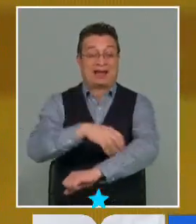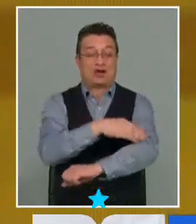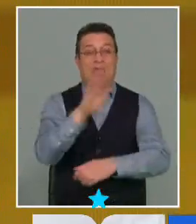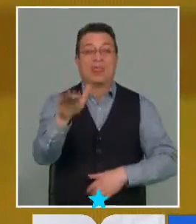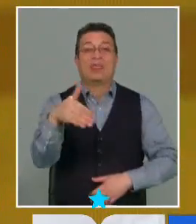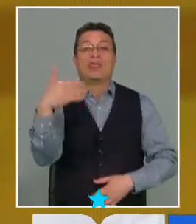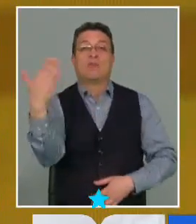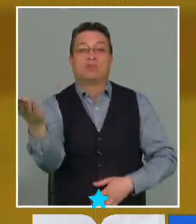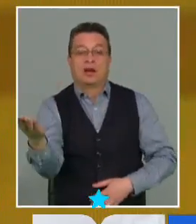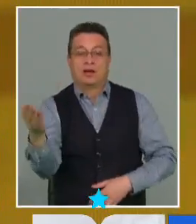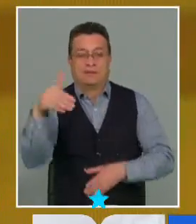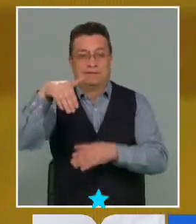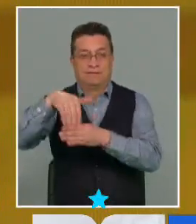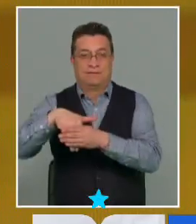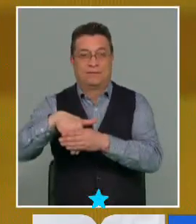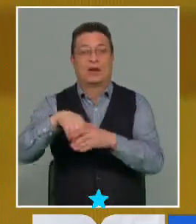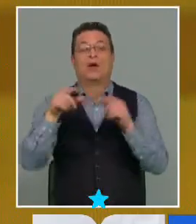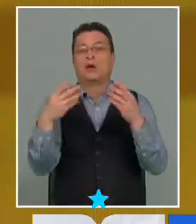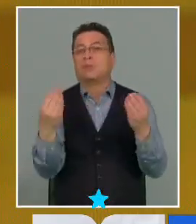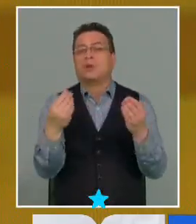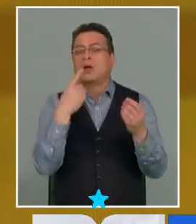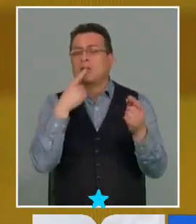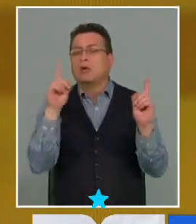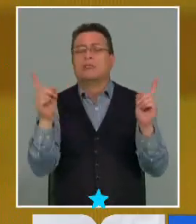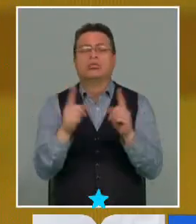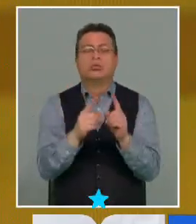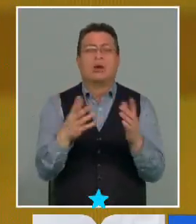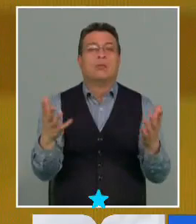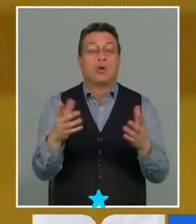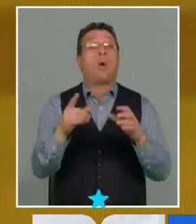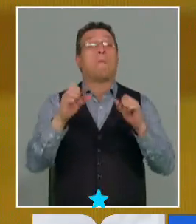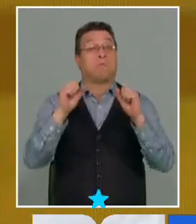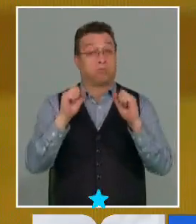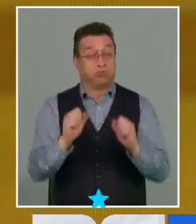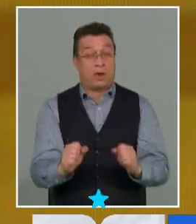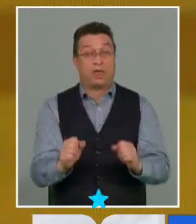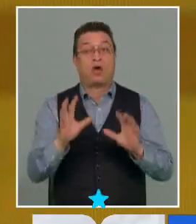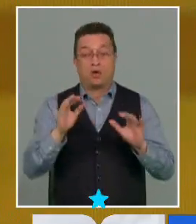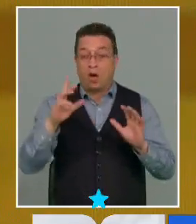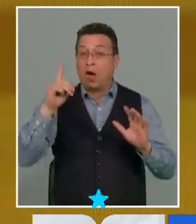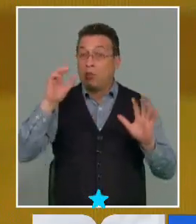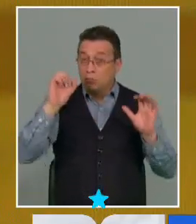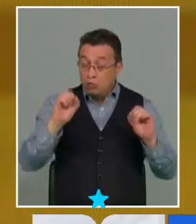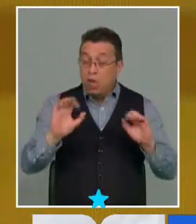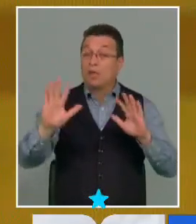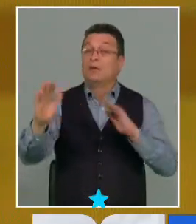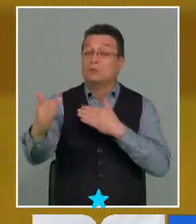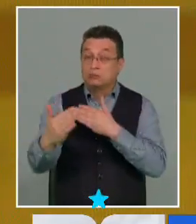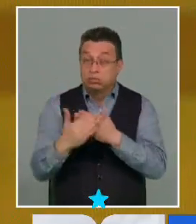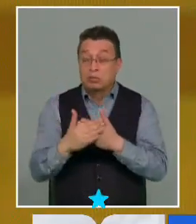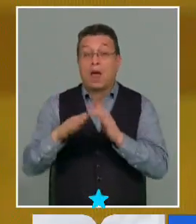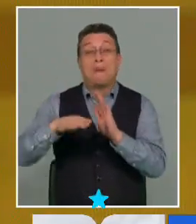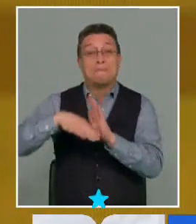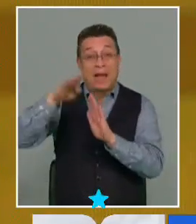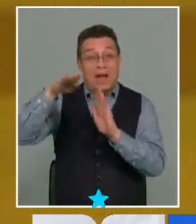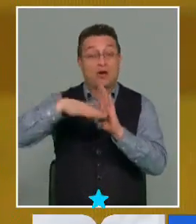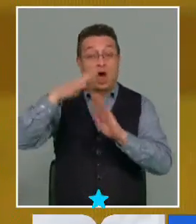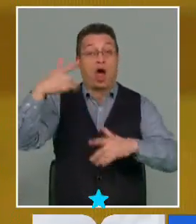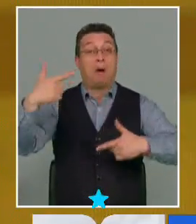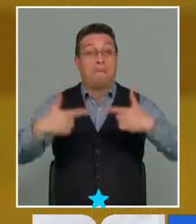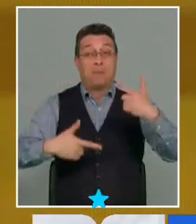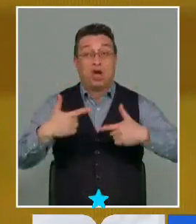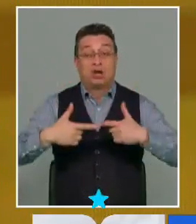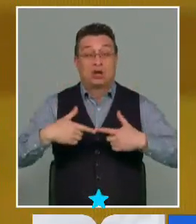¿Qué conclusión se puede sacar de aquello? Que es muy posible o no es difícil imaginar que la mayoría política que